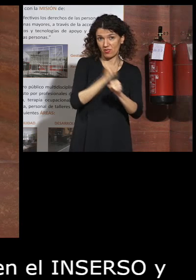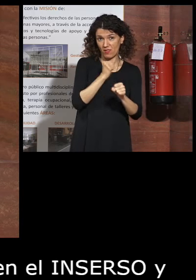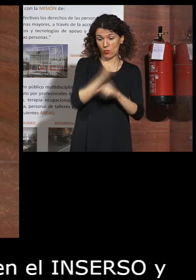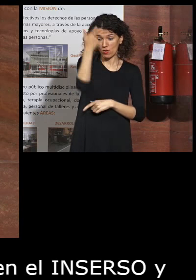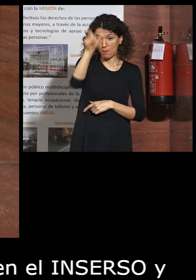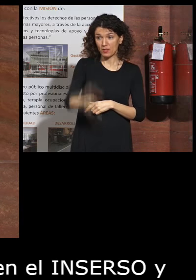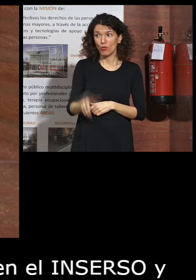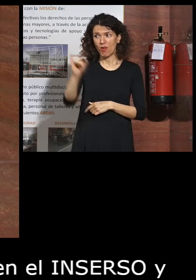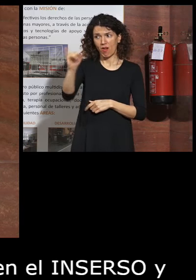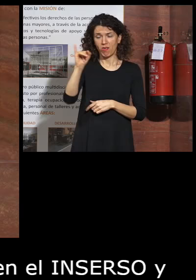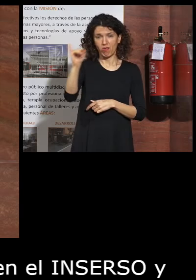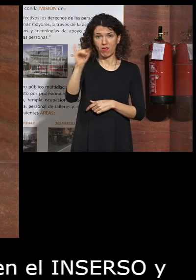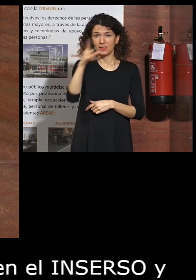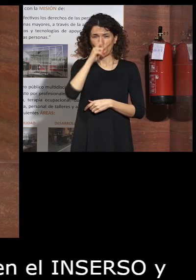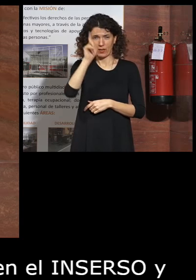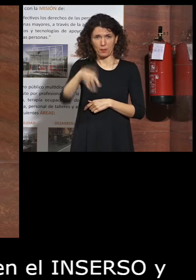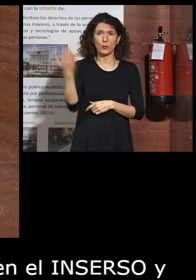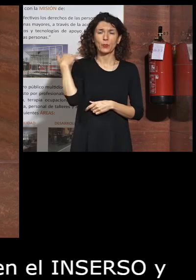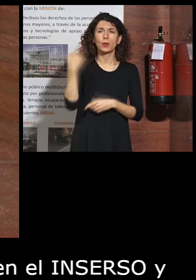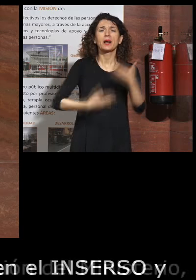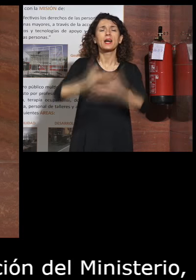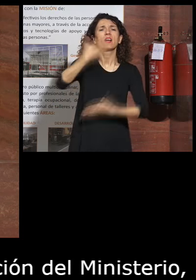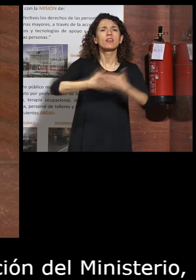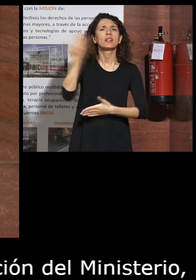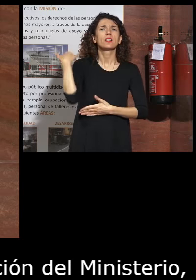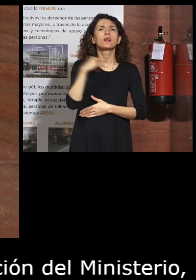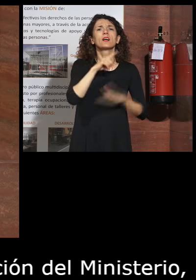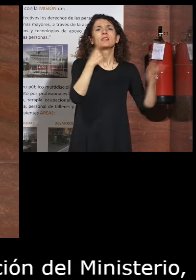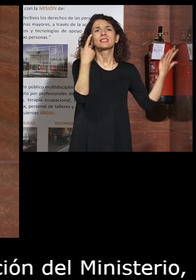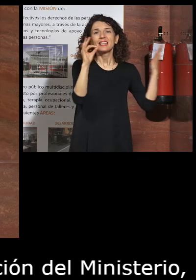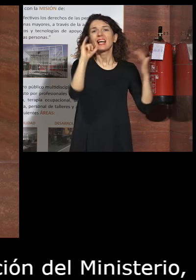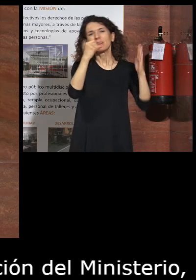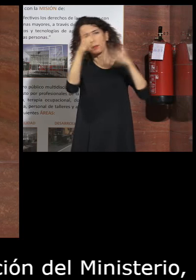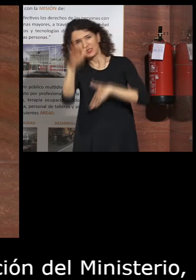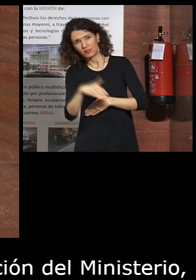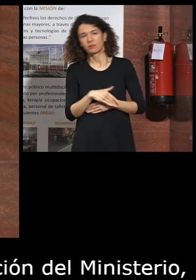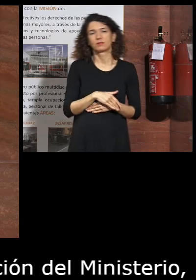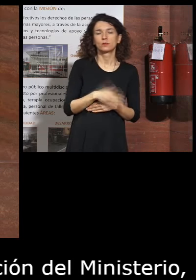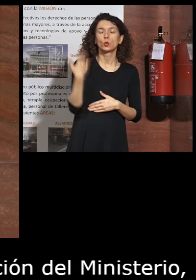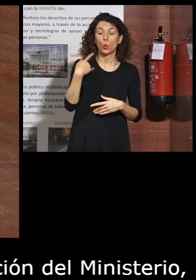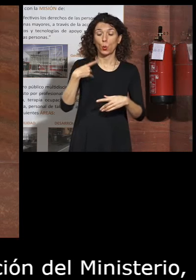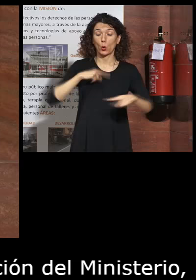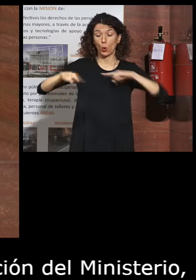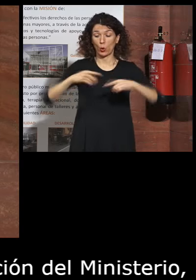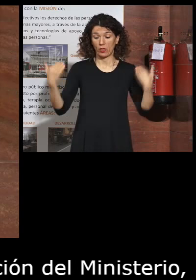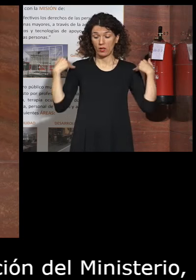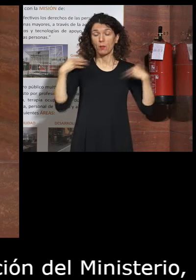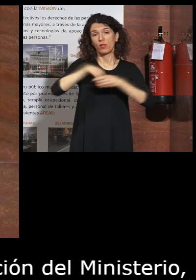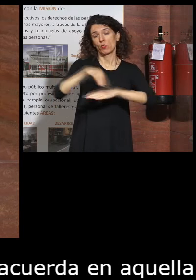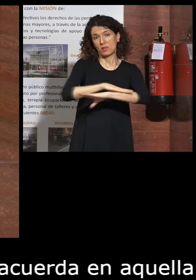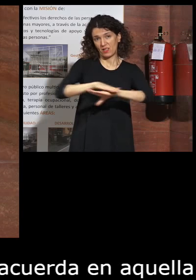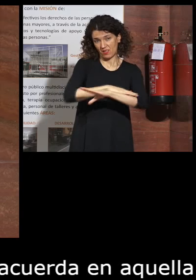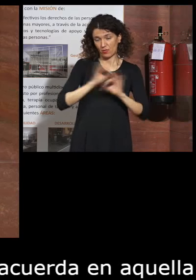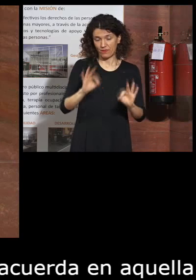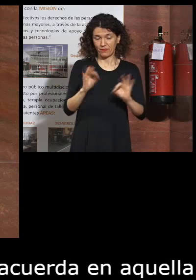persona también que seguro que se acuerda en aquella revista que hacíamos de 60 y más que yo coordinaba desde el Ministerio